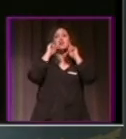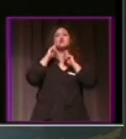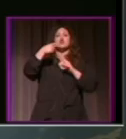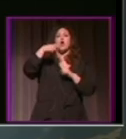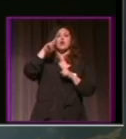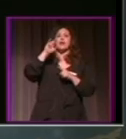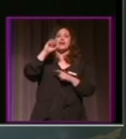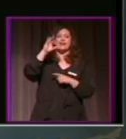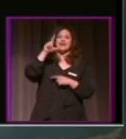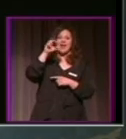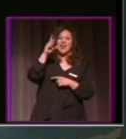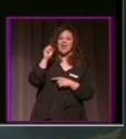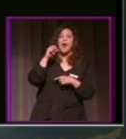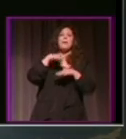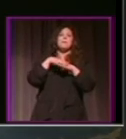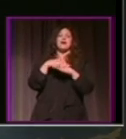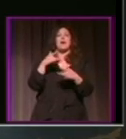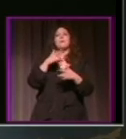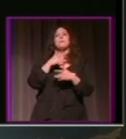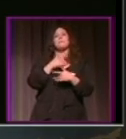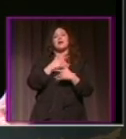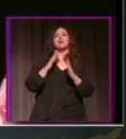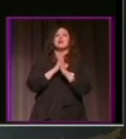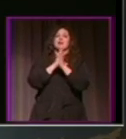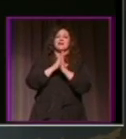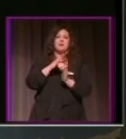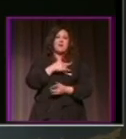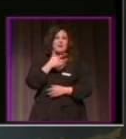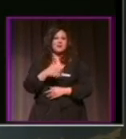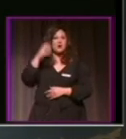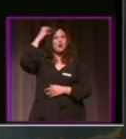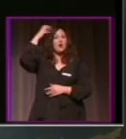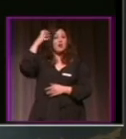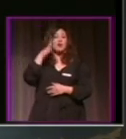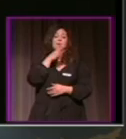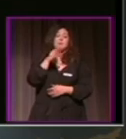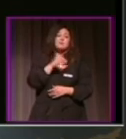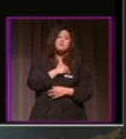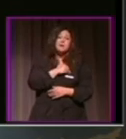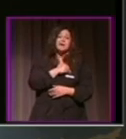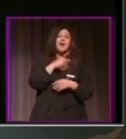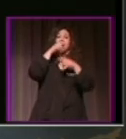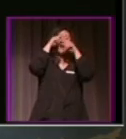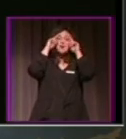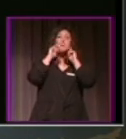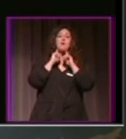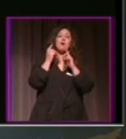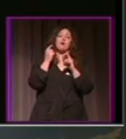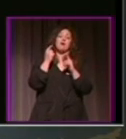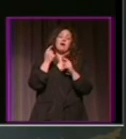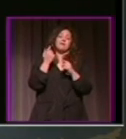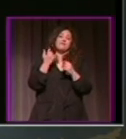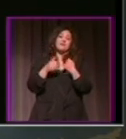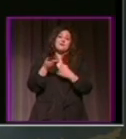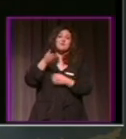un aforo del 30% si no recuerdo mal podía haber sido al menos más acogedor en el sentido de la persona